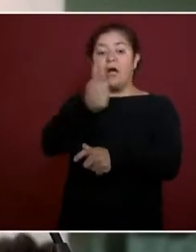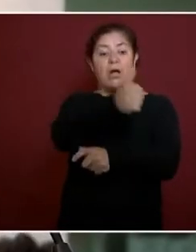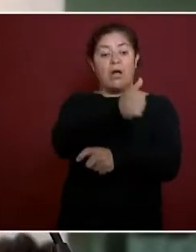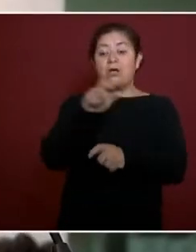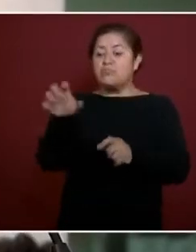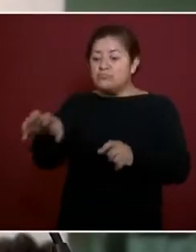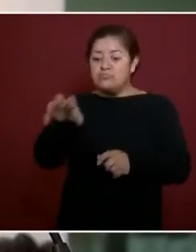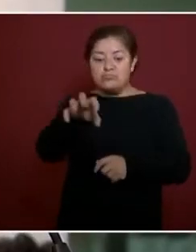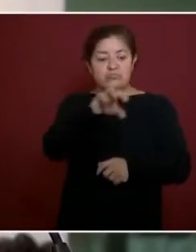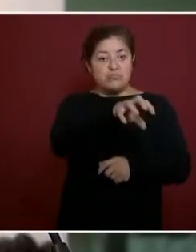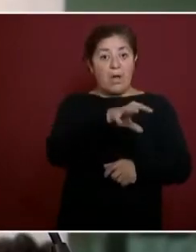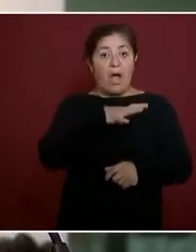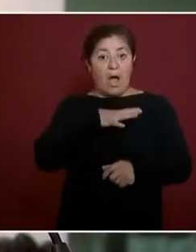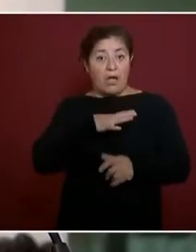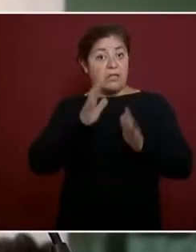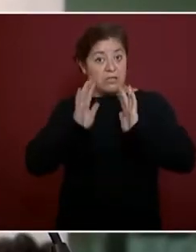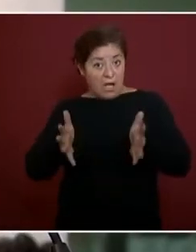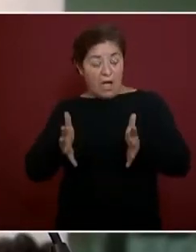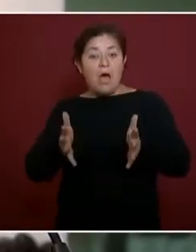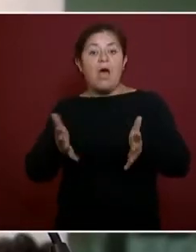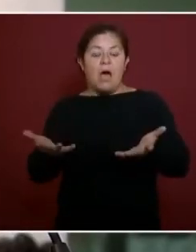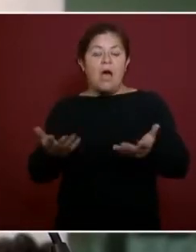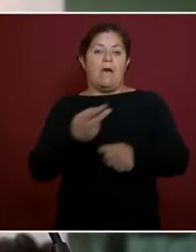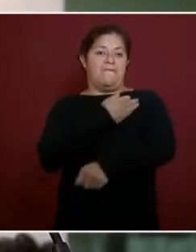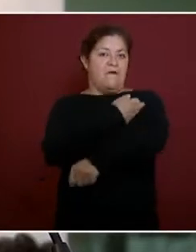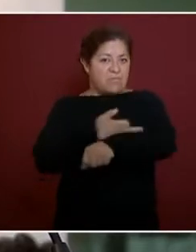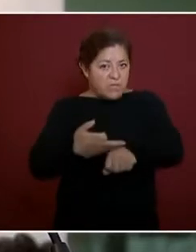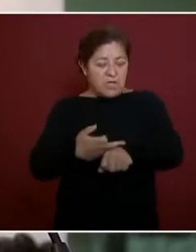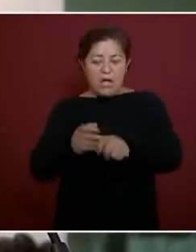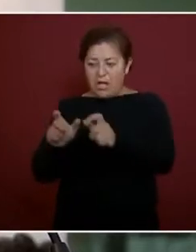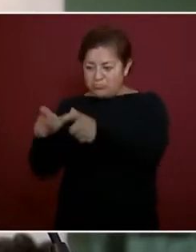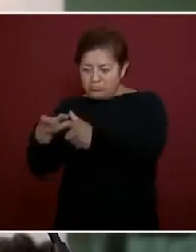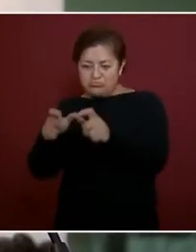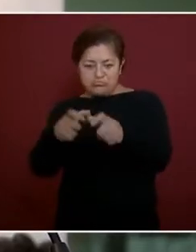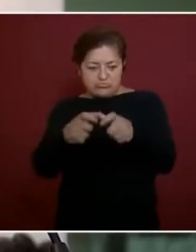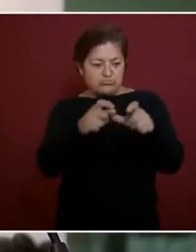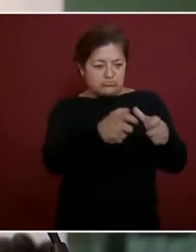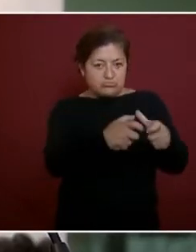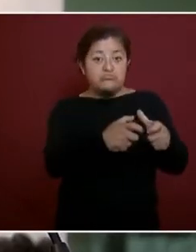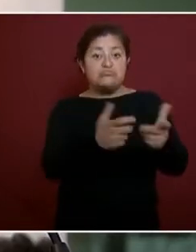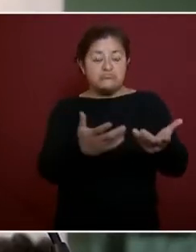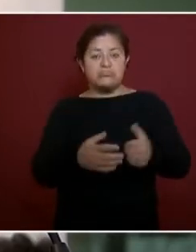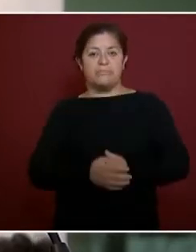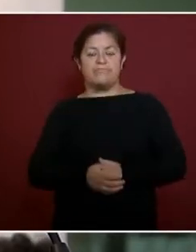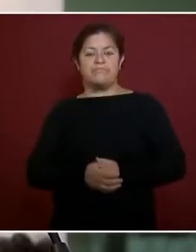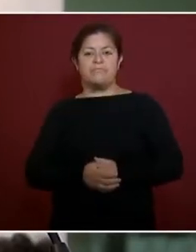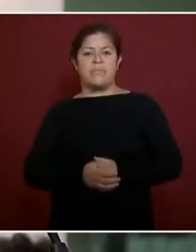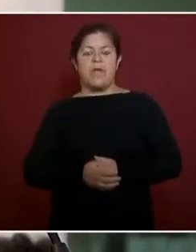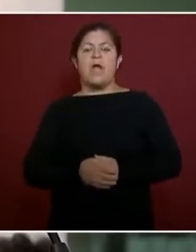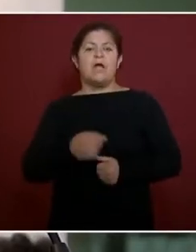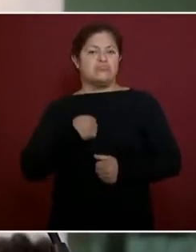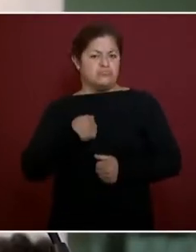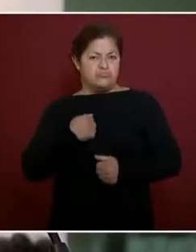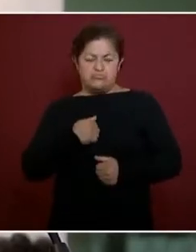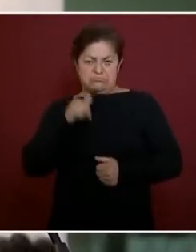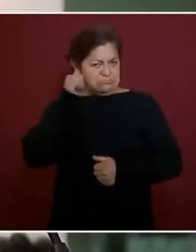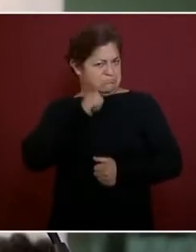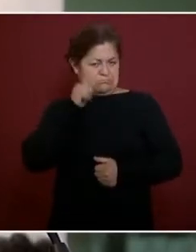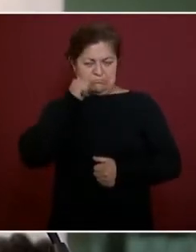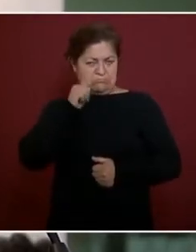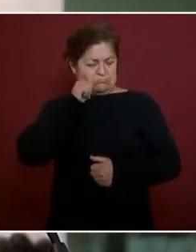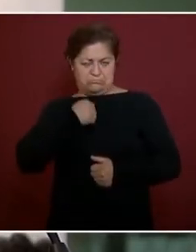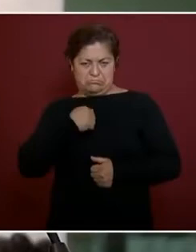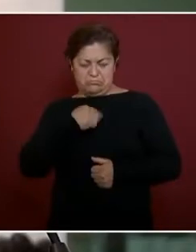nuestros pueblos, familias. Yo siempre he sostenido que